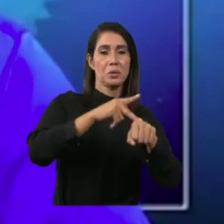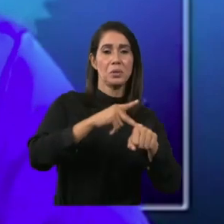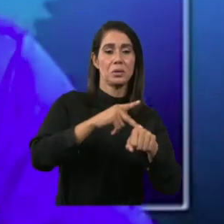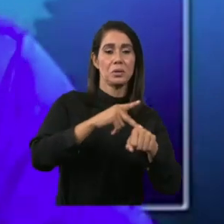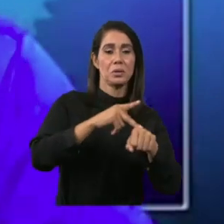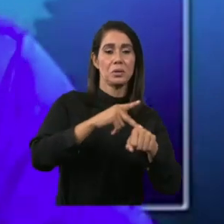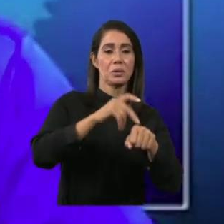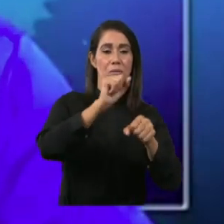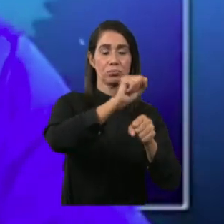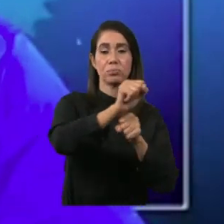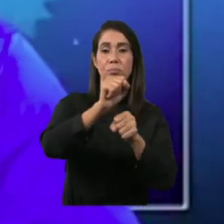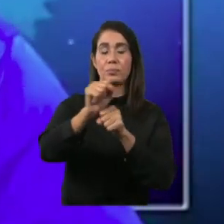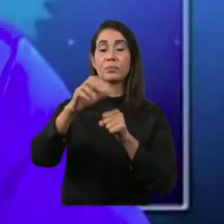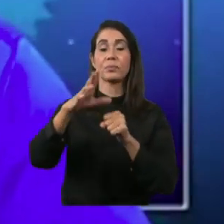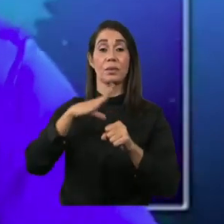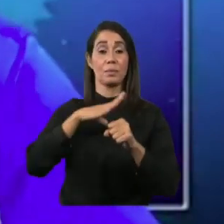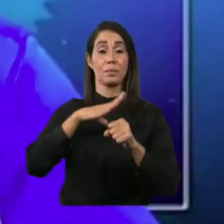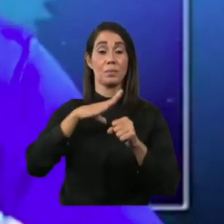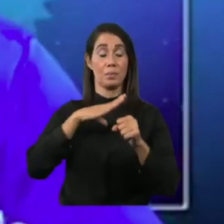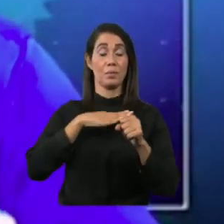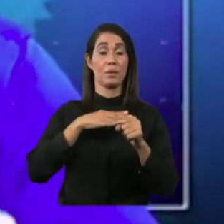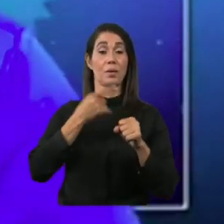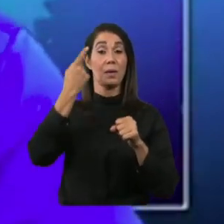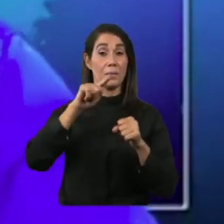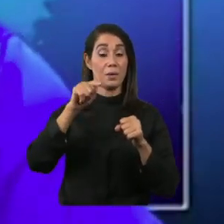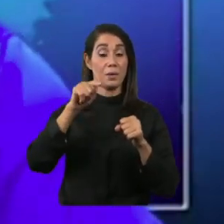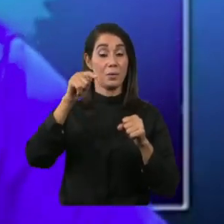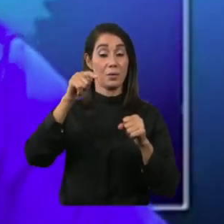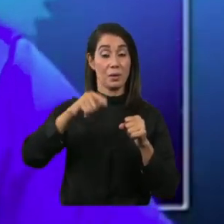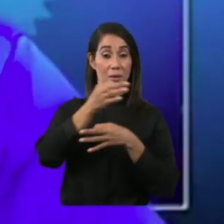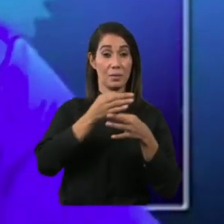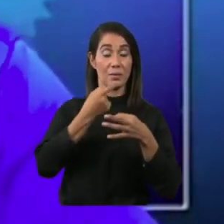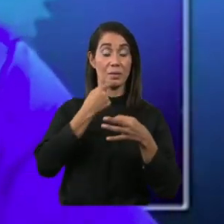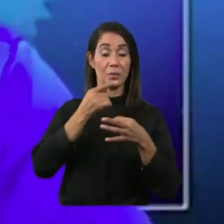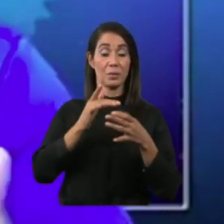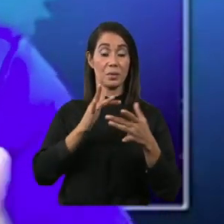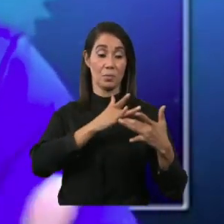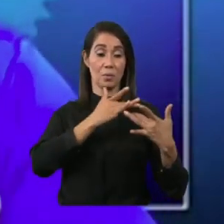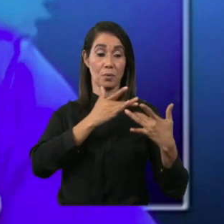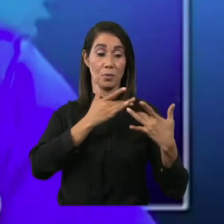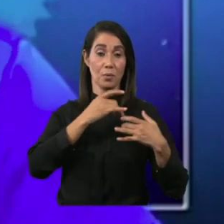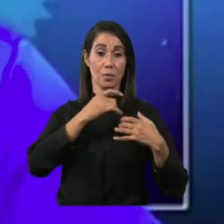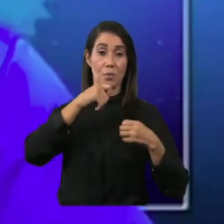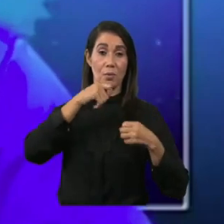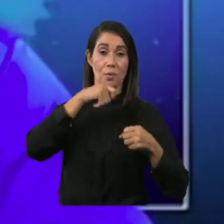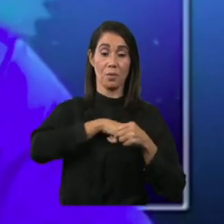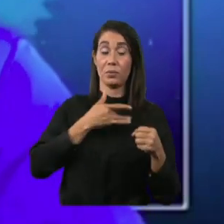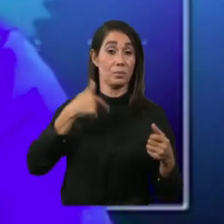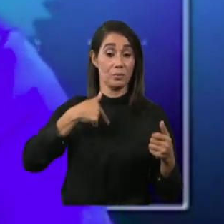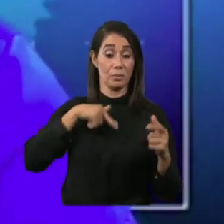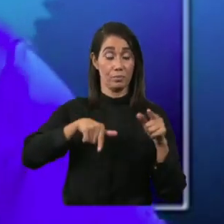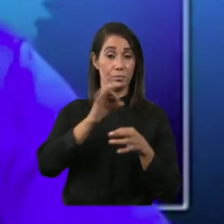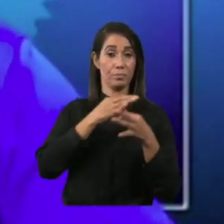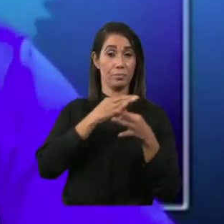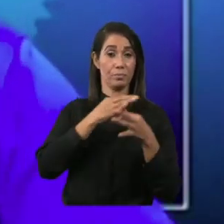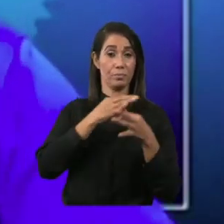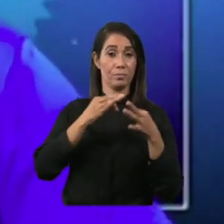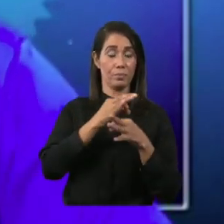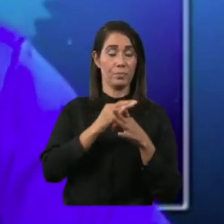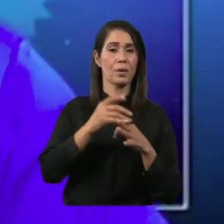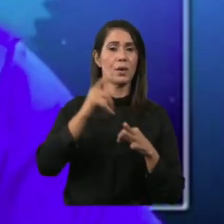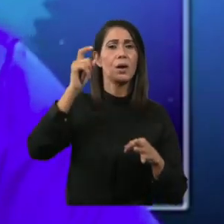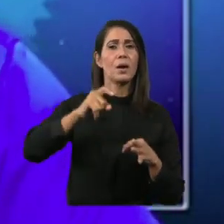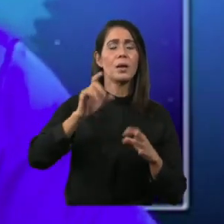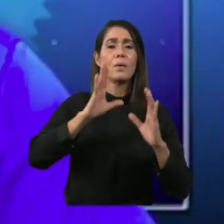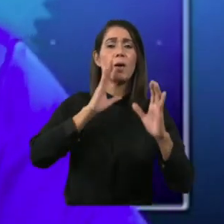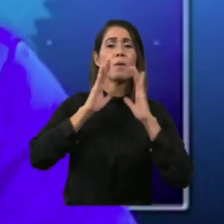porque como decimos aquí en el Sibado, el corazón de la Uyama solamente lo conoce el cuchillo. Entonces nosotros necesitamos una comunicación con